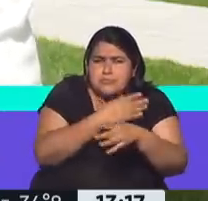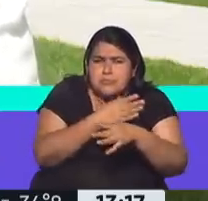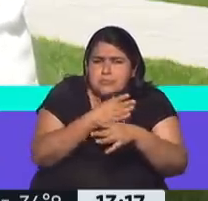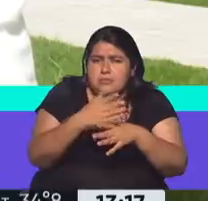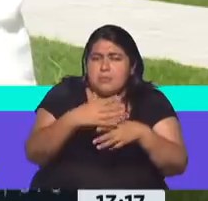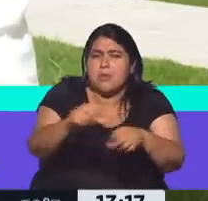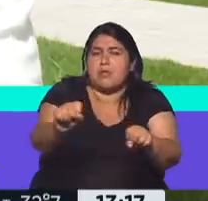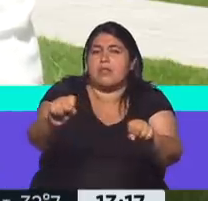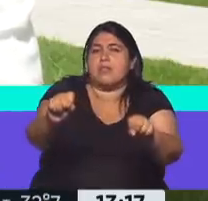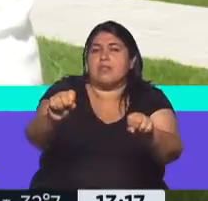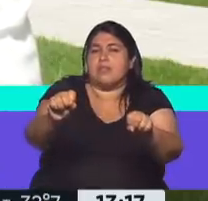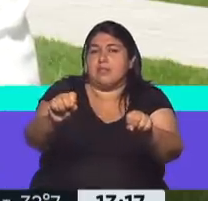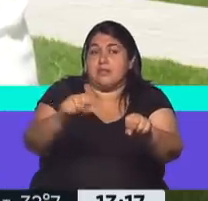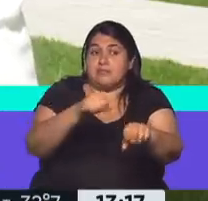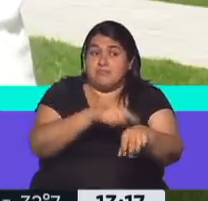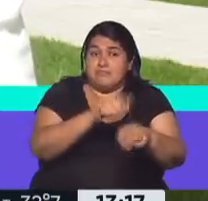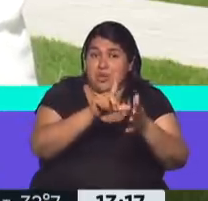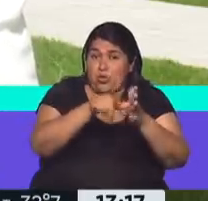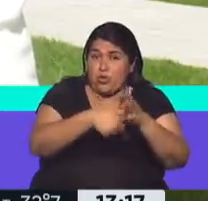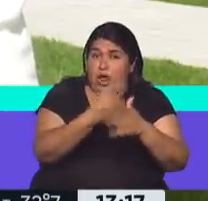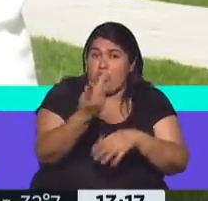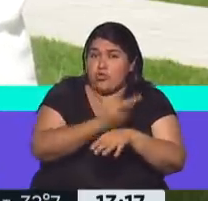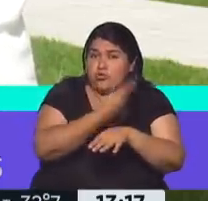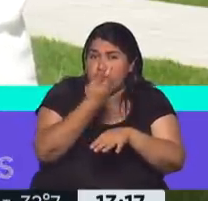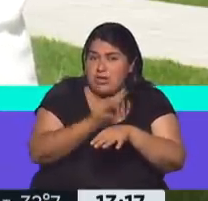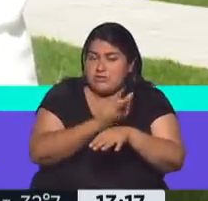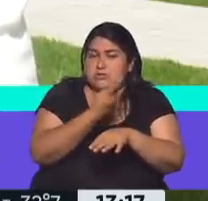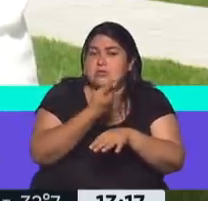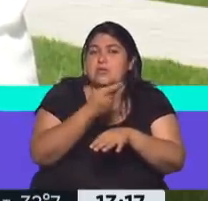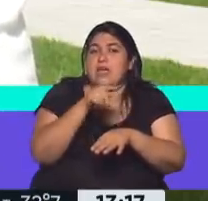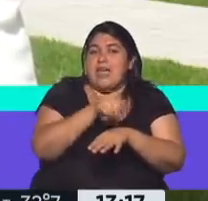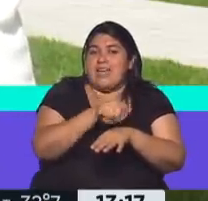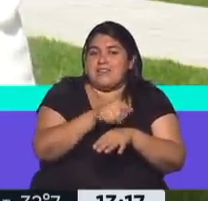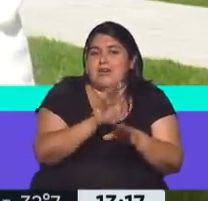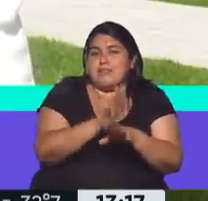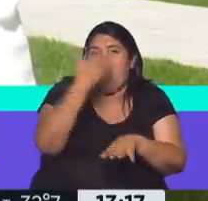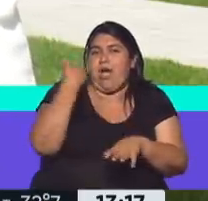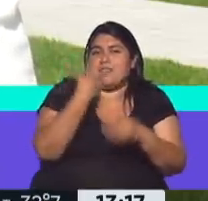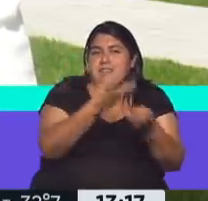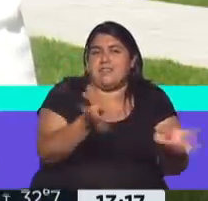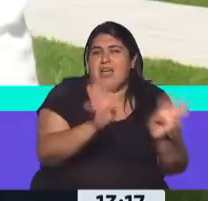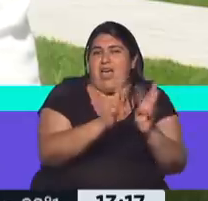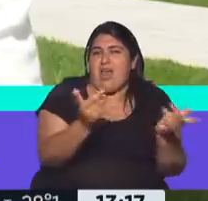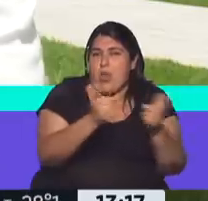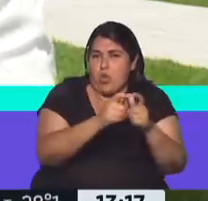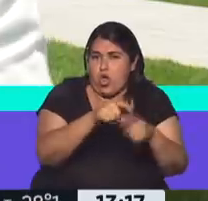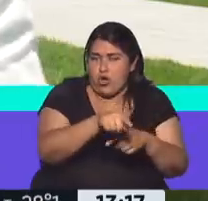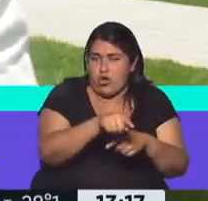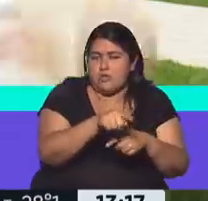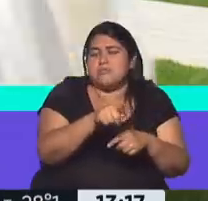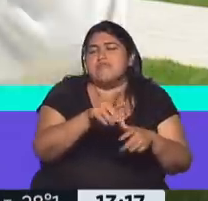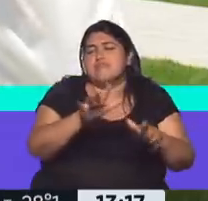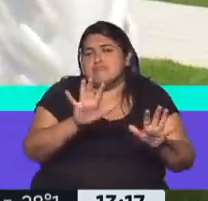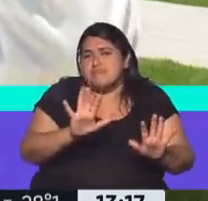archivo. Este archivo dura dos horas, y es sobre una reunión que se tuvo aparentemente